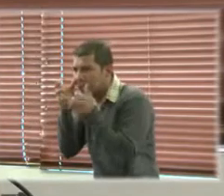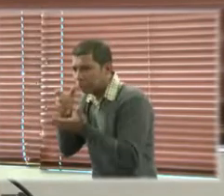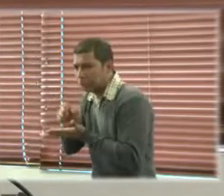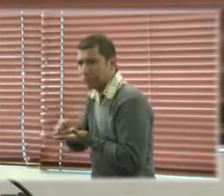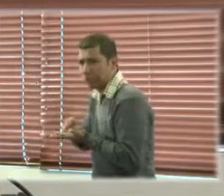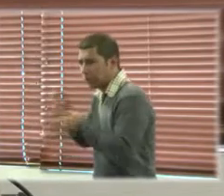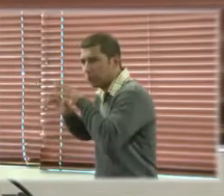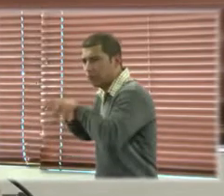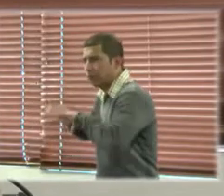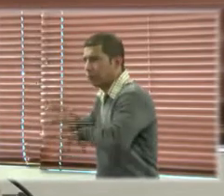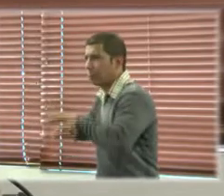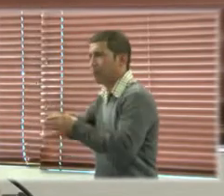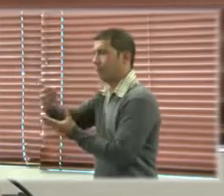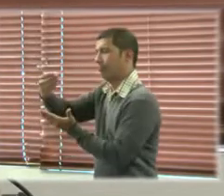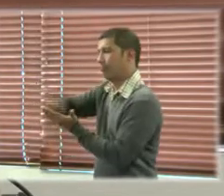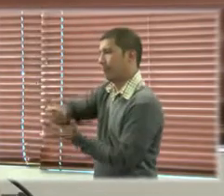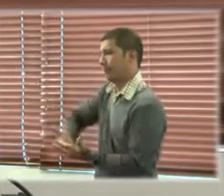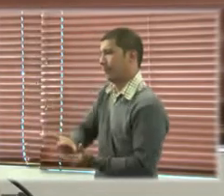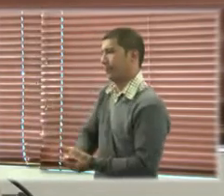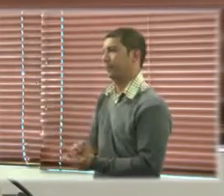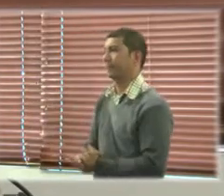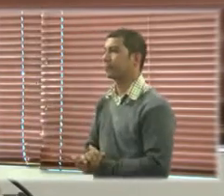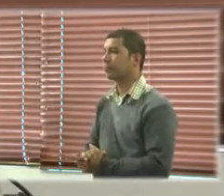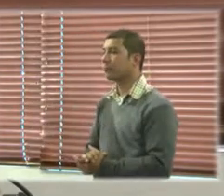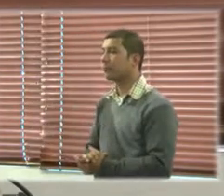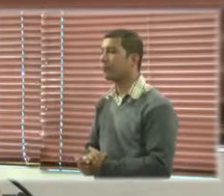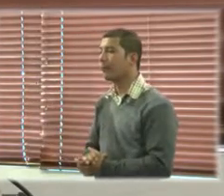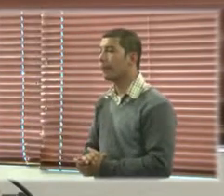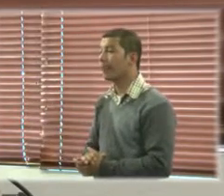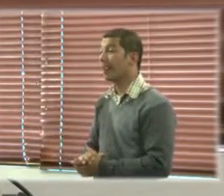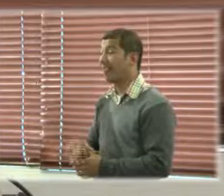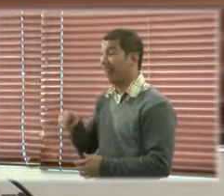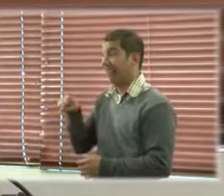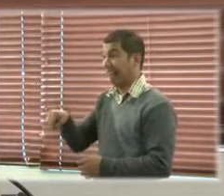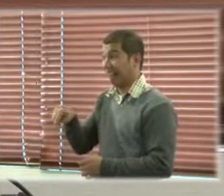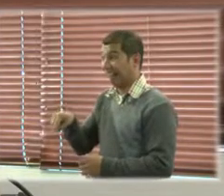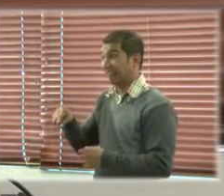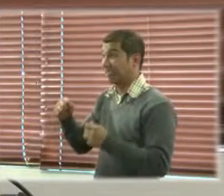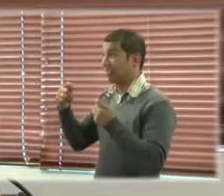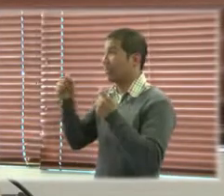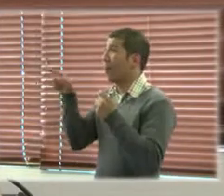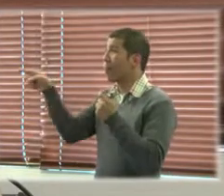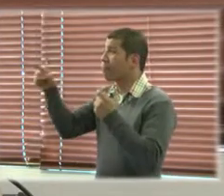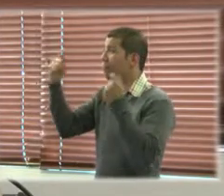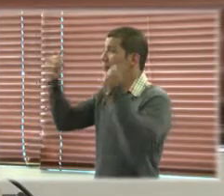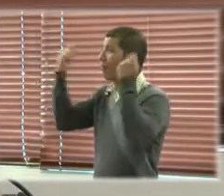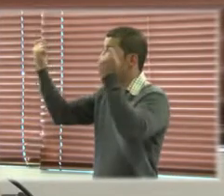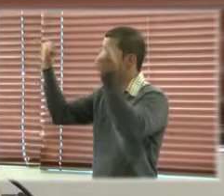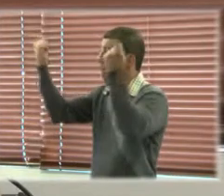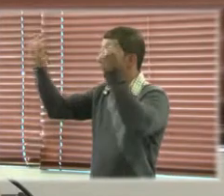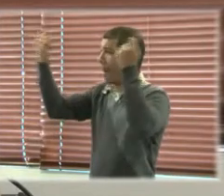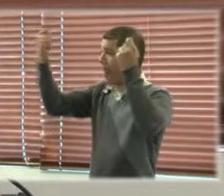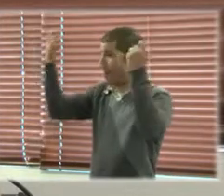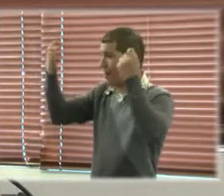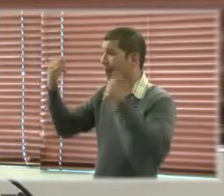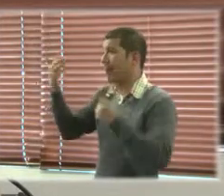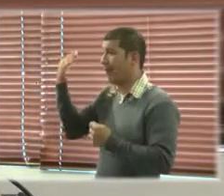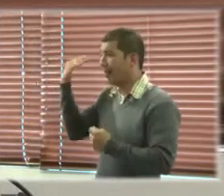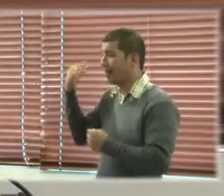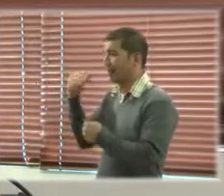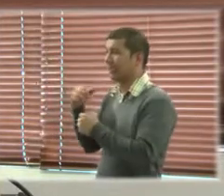resultados que se han tenido a la fecha no solo en ese tema sino que toda la campaña que se promovió